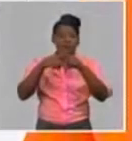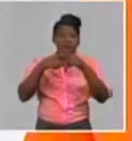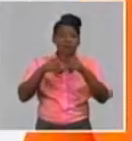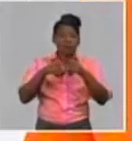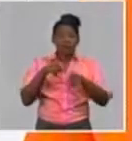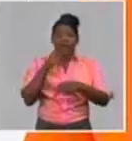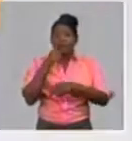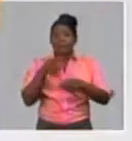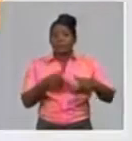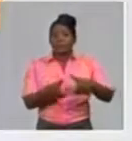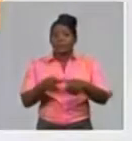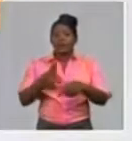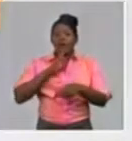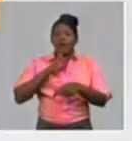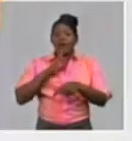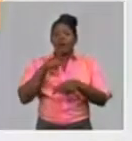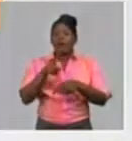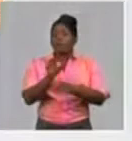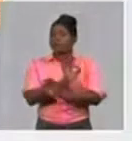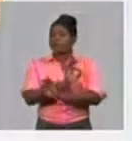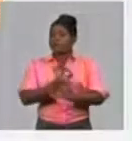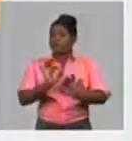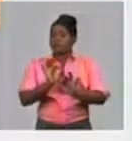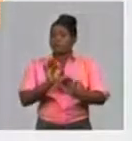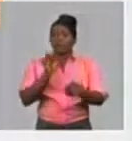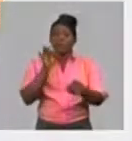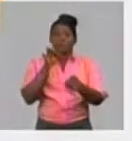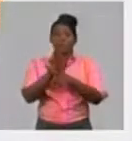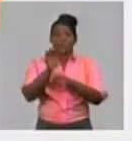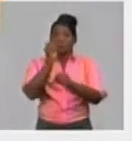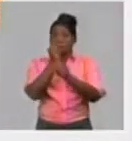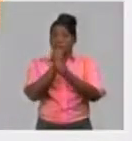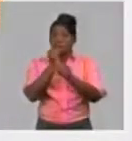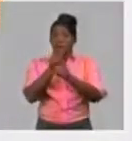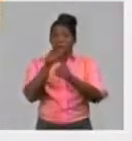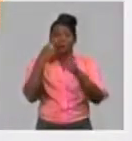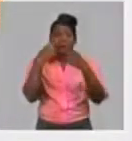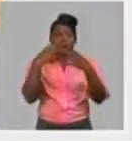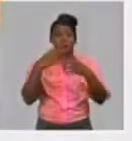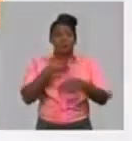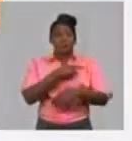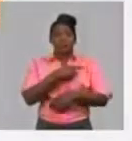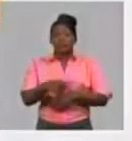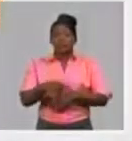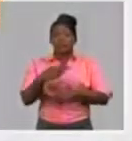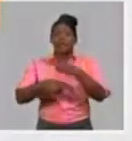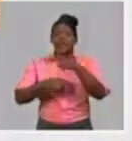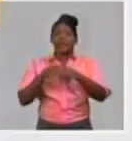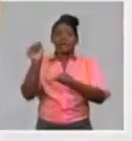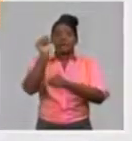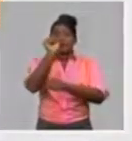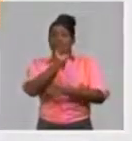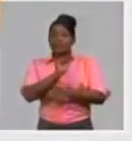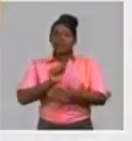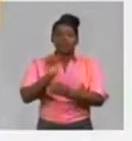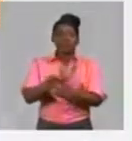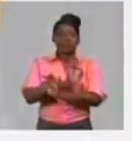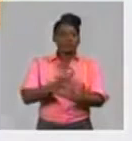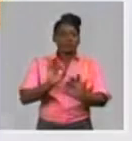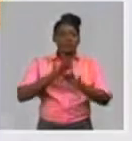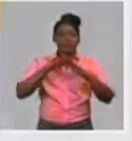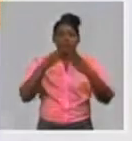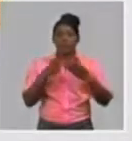importante que tenemos que garantizarlo cuando inician a trabajar y cuando terminen a trabajar todos los días. Fiscalizar que los trabajadores